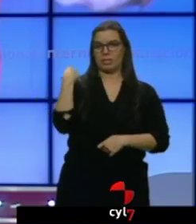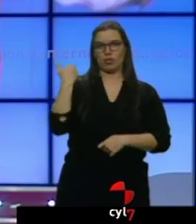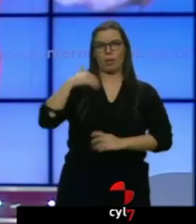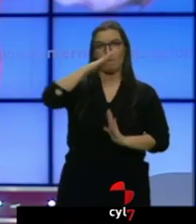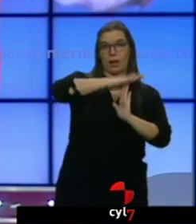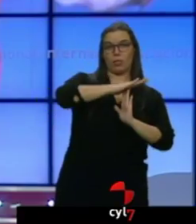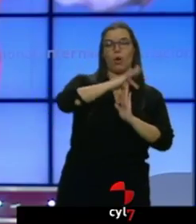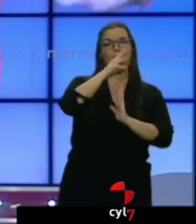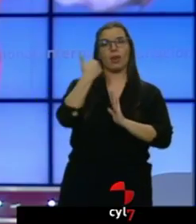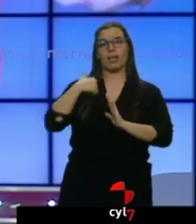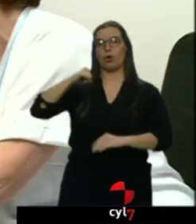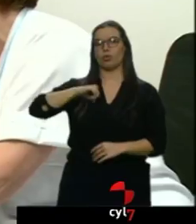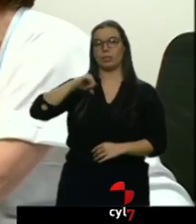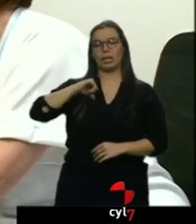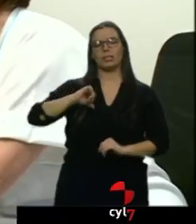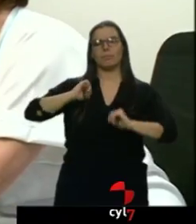solicitado.